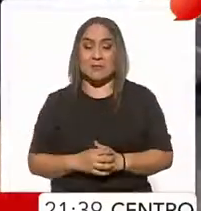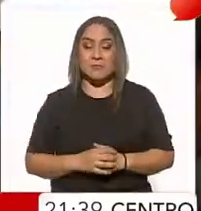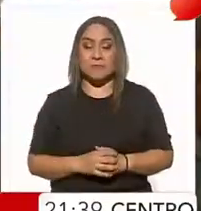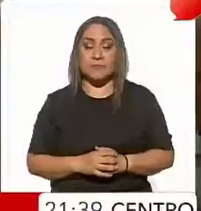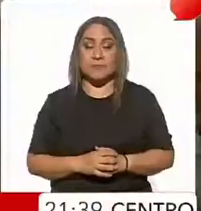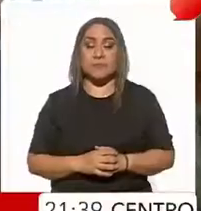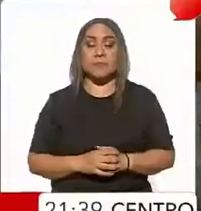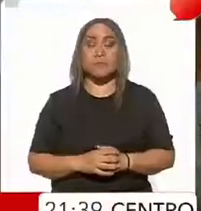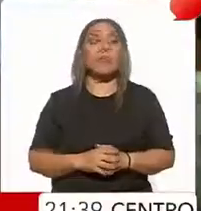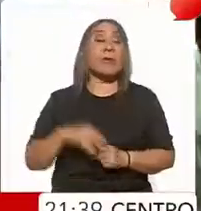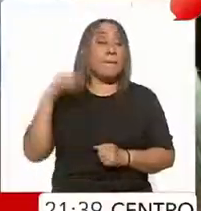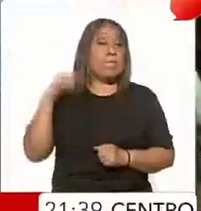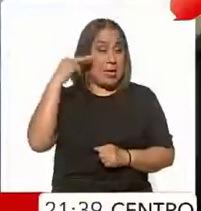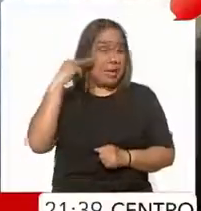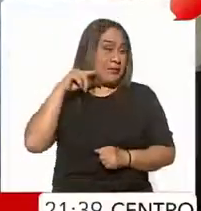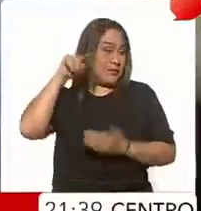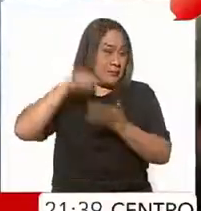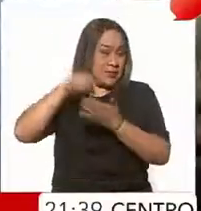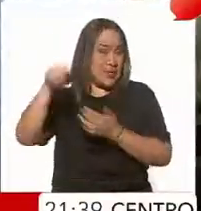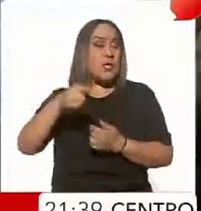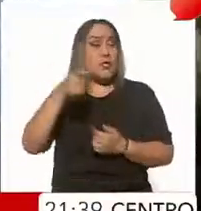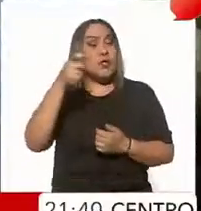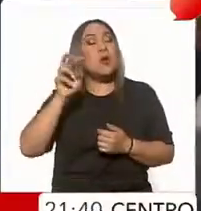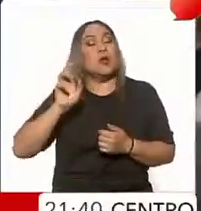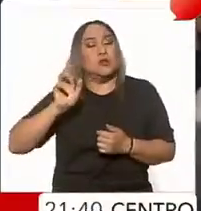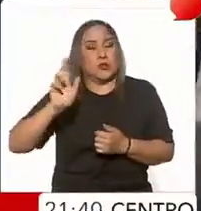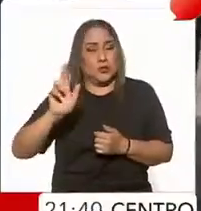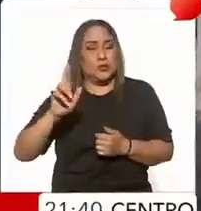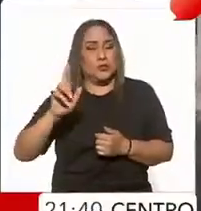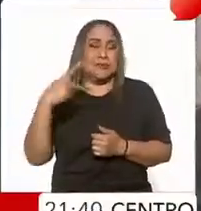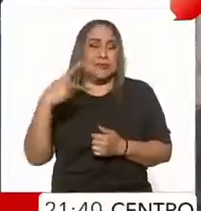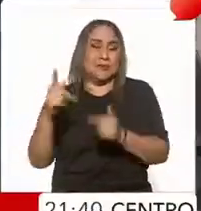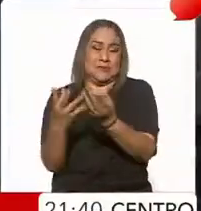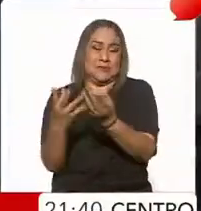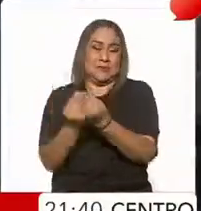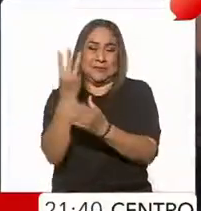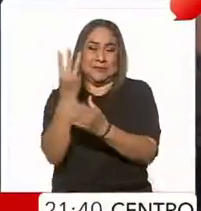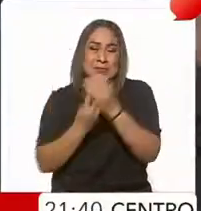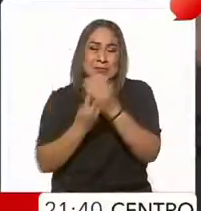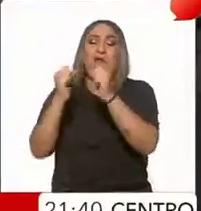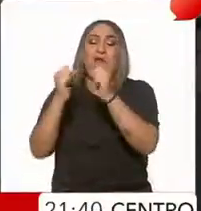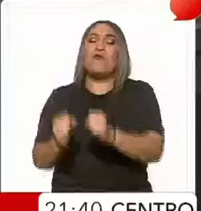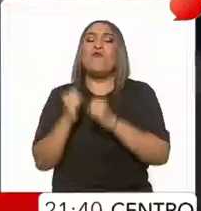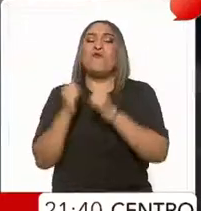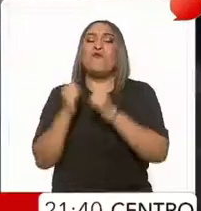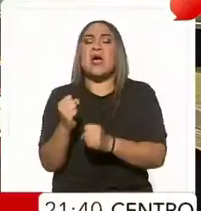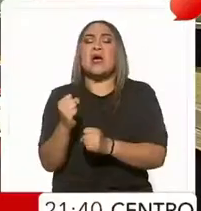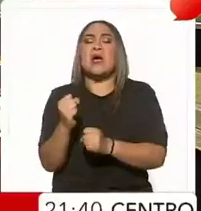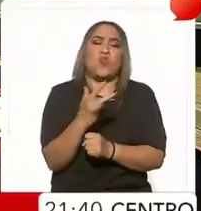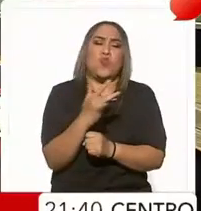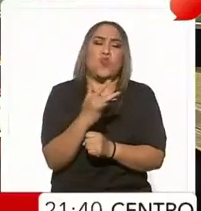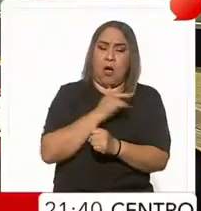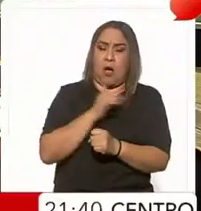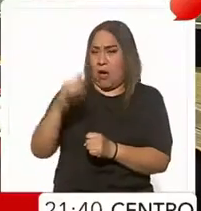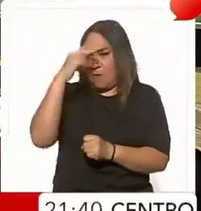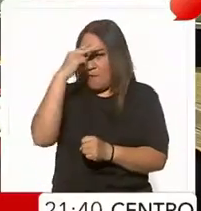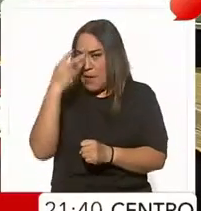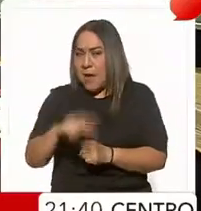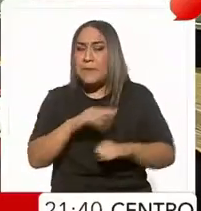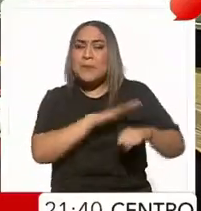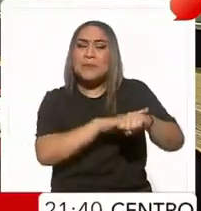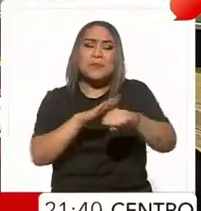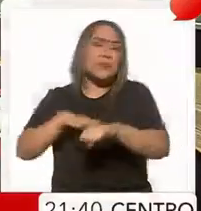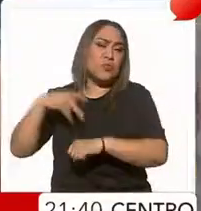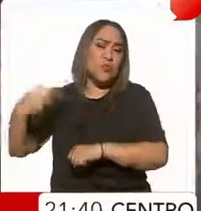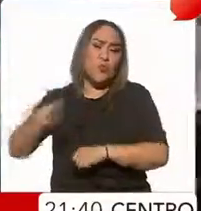Desde el puerto de Veracruz, Xochitl Galvez, candidata presidencial de la opositora Coalición Fuerza y Corazón por México, dijo que el llamado plan